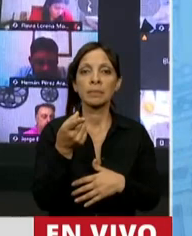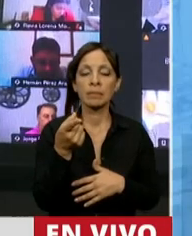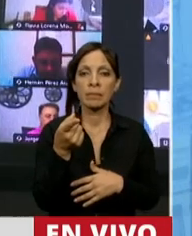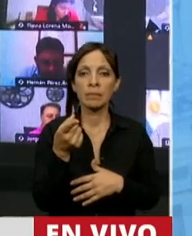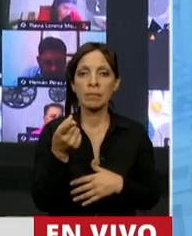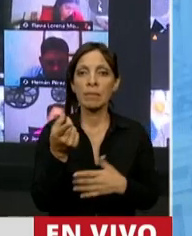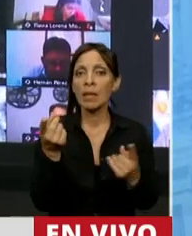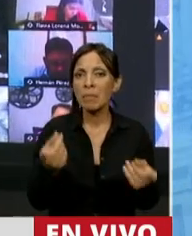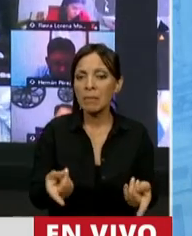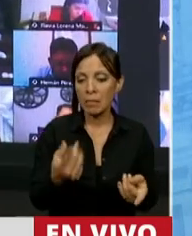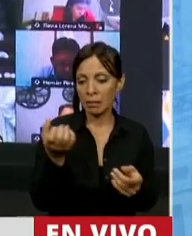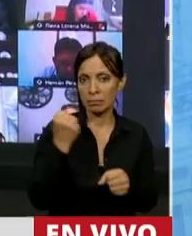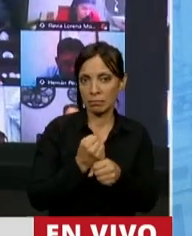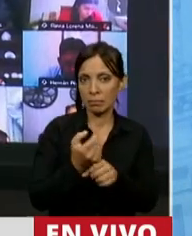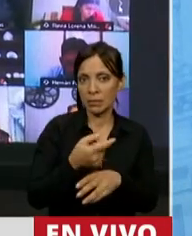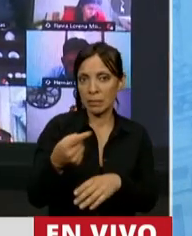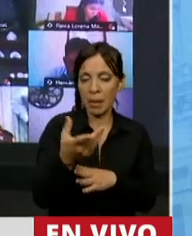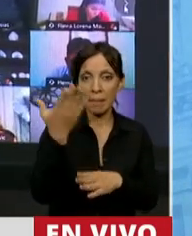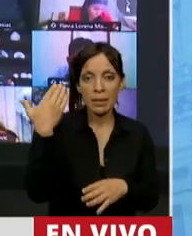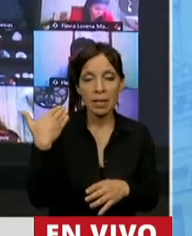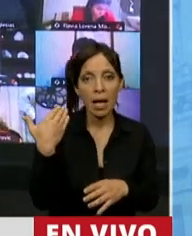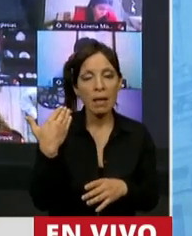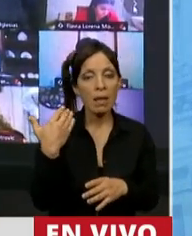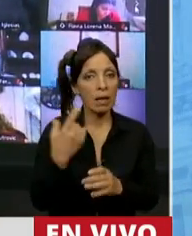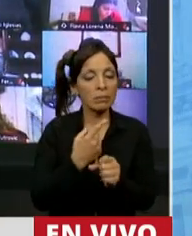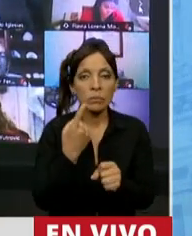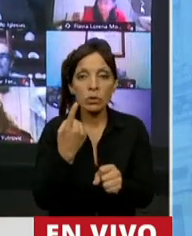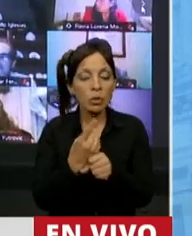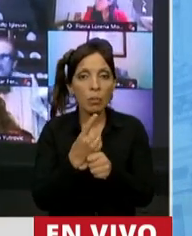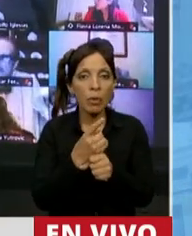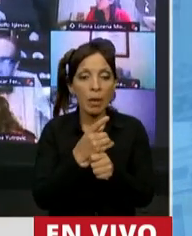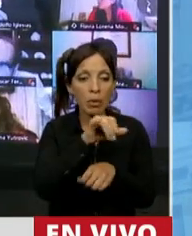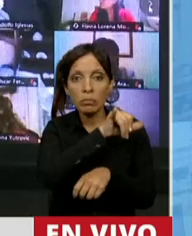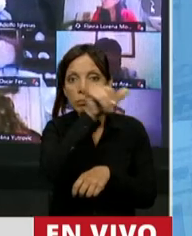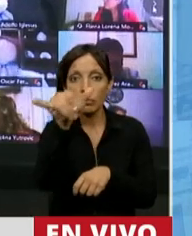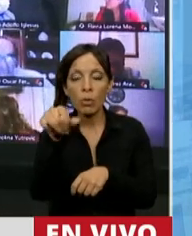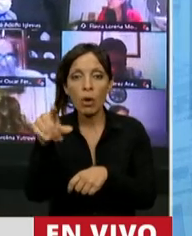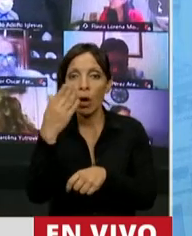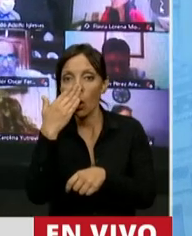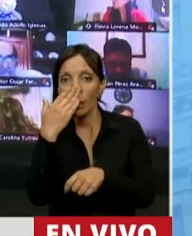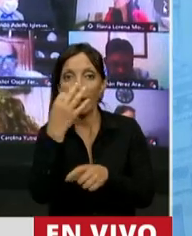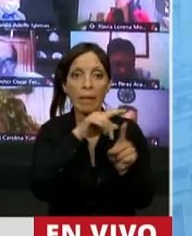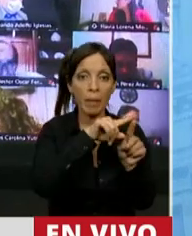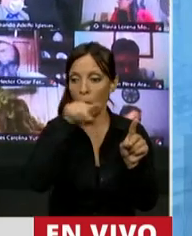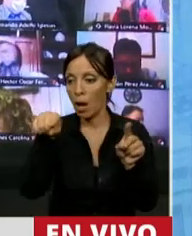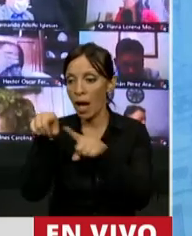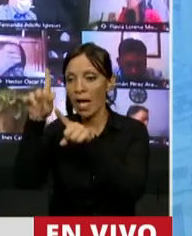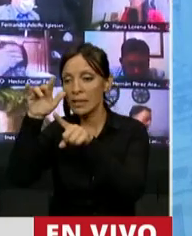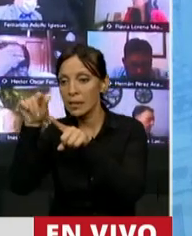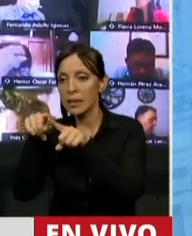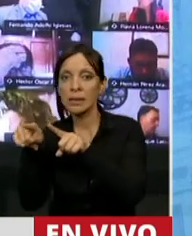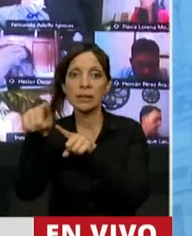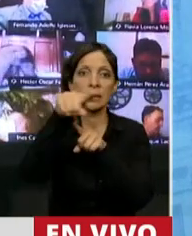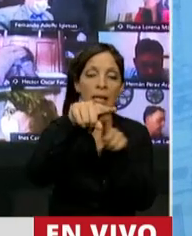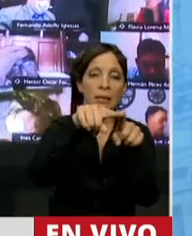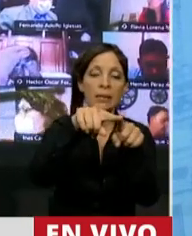donde hasta la semana pasada no podíamos ni siquiera acceder a un vuelo a Córdoba, teníamos que ir de Ezeiza a Ezeiza a Córdoba y si vamos al río